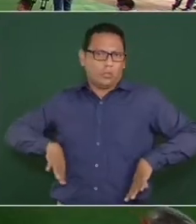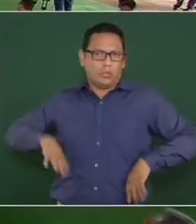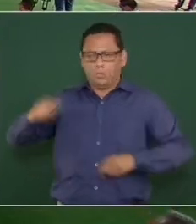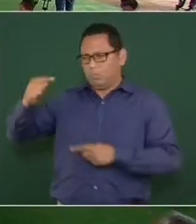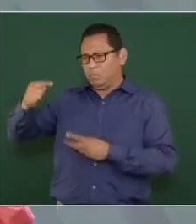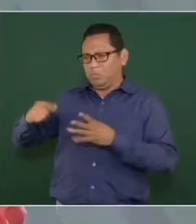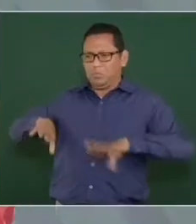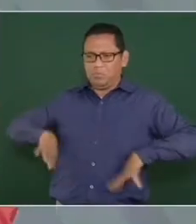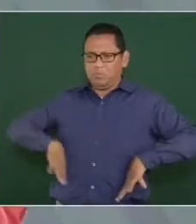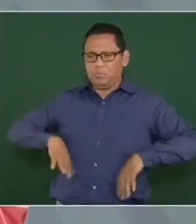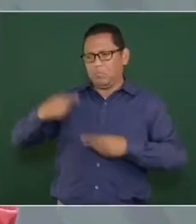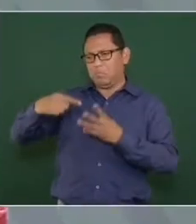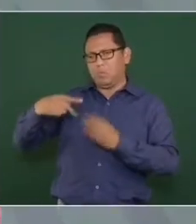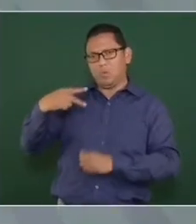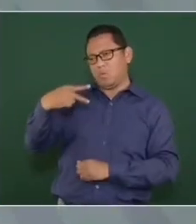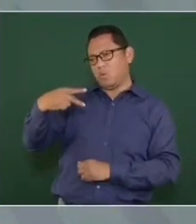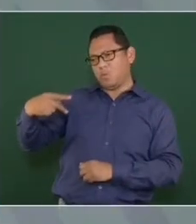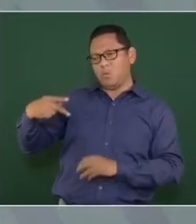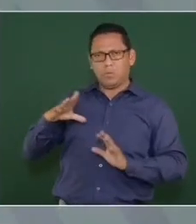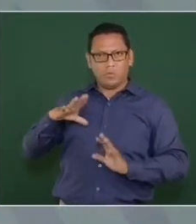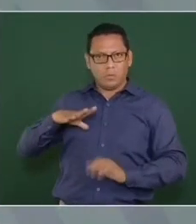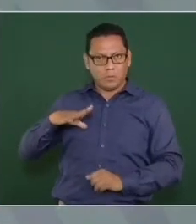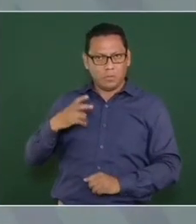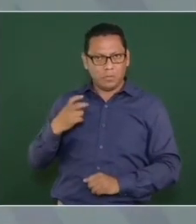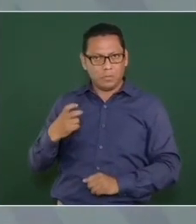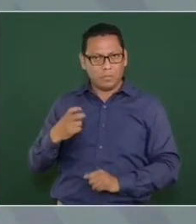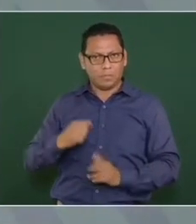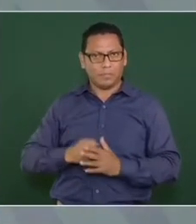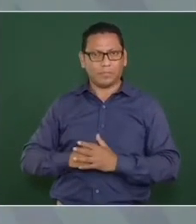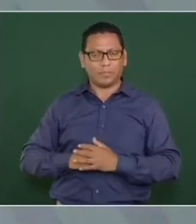características propias.